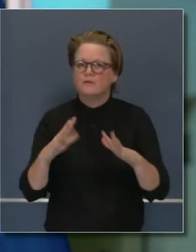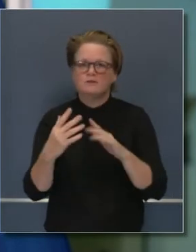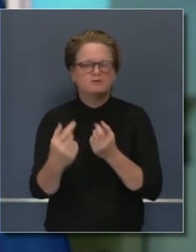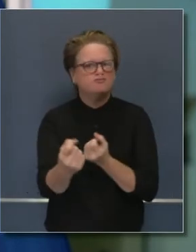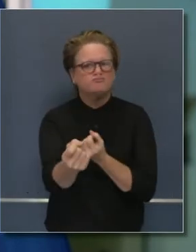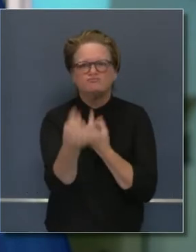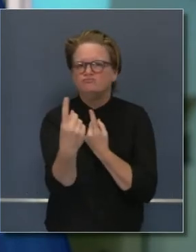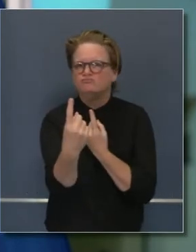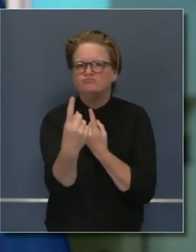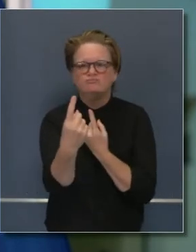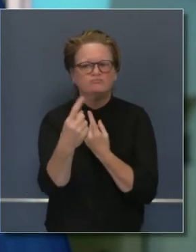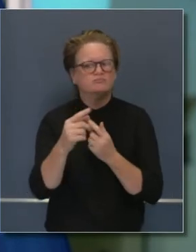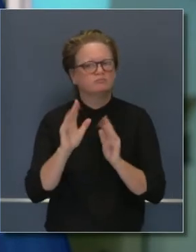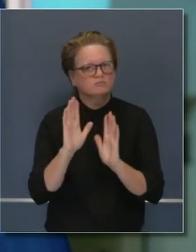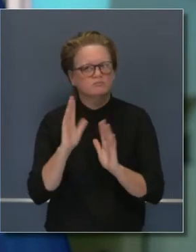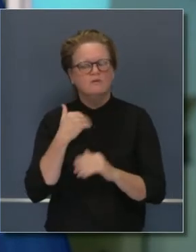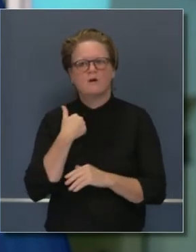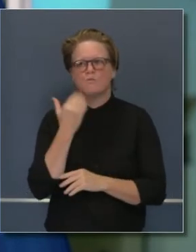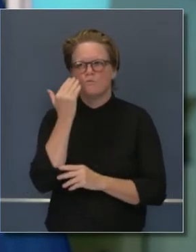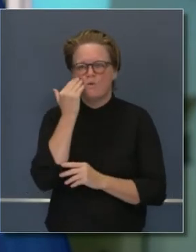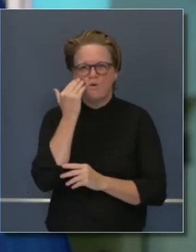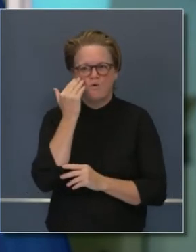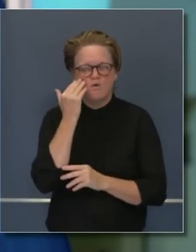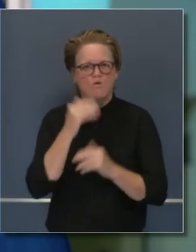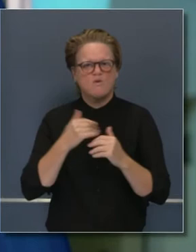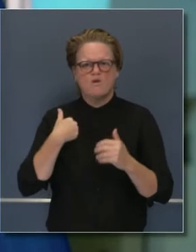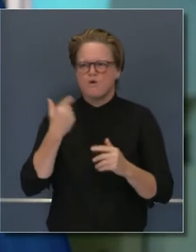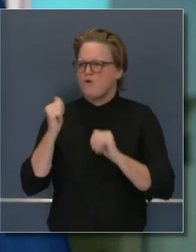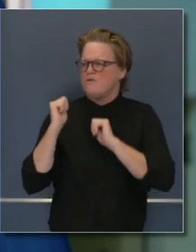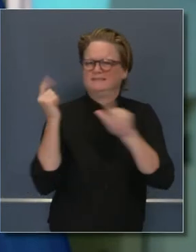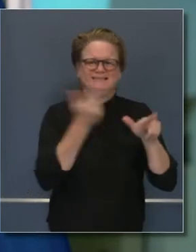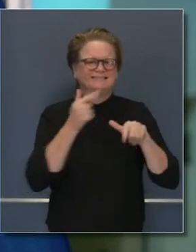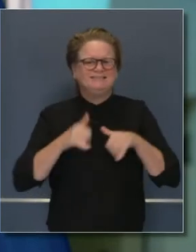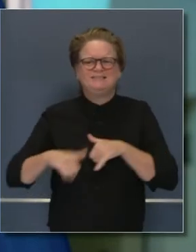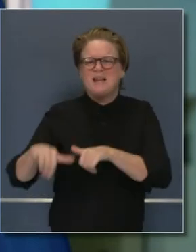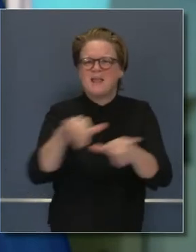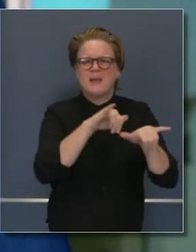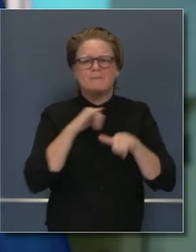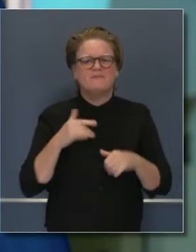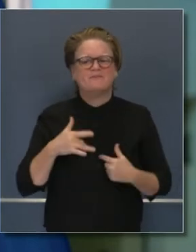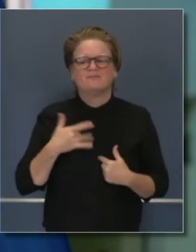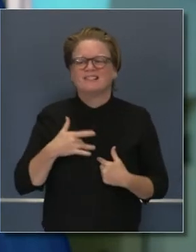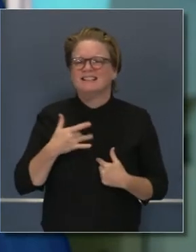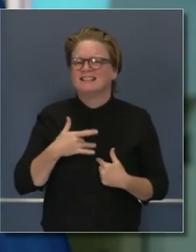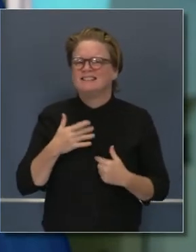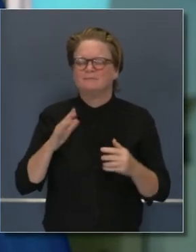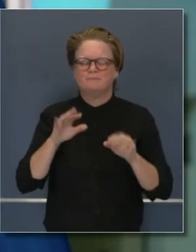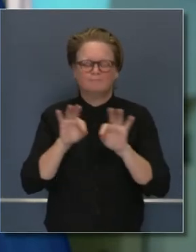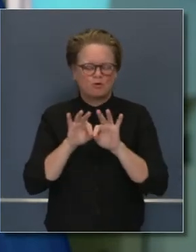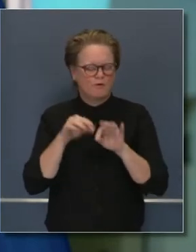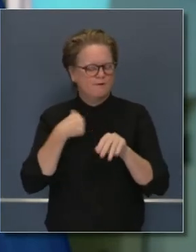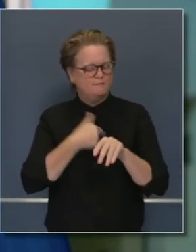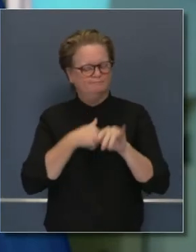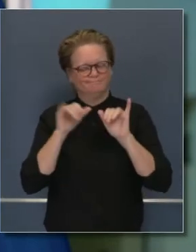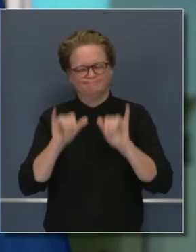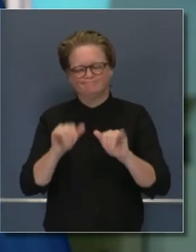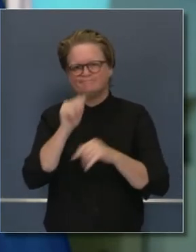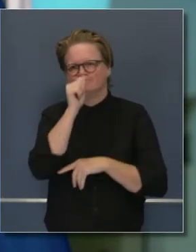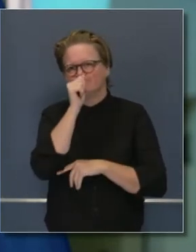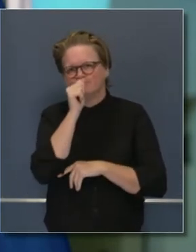y no estoy por encima de nadie. Pero estoy aquí para pedirlos al espíritu mayor. Tratar de